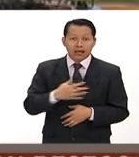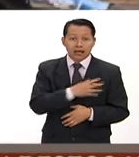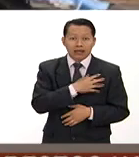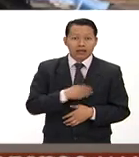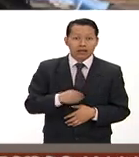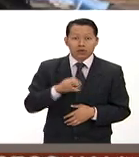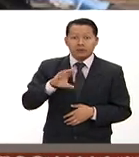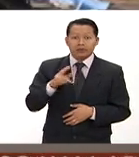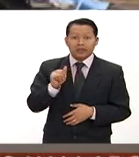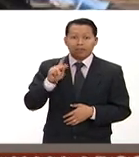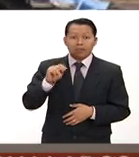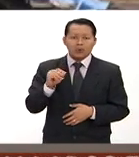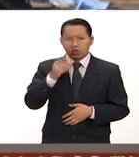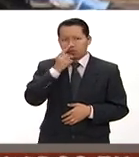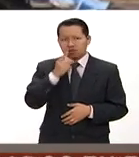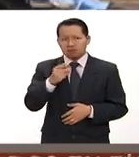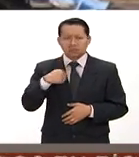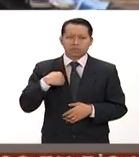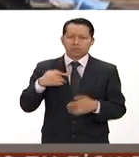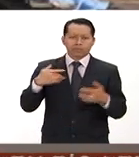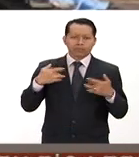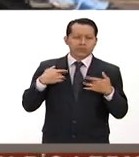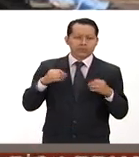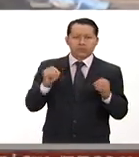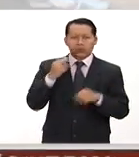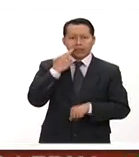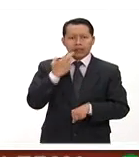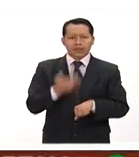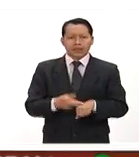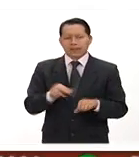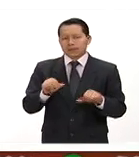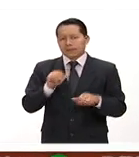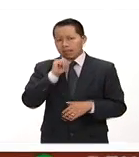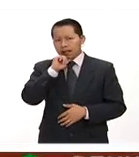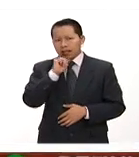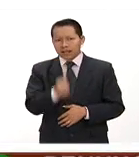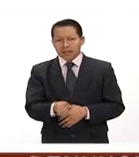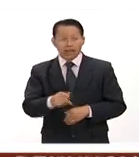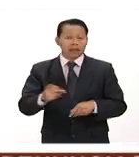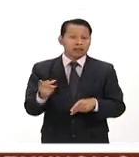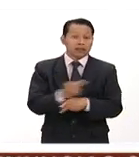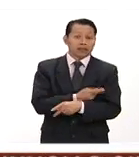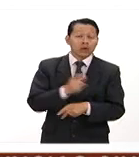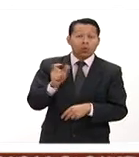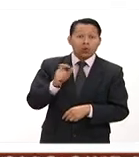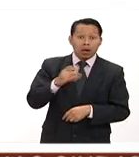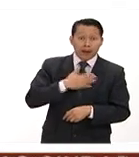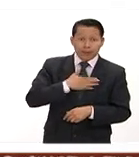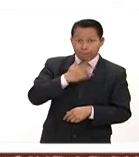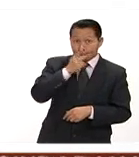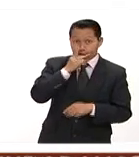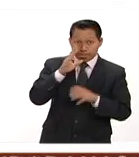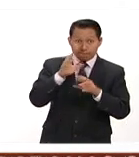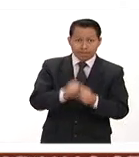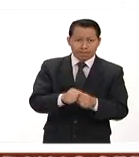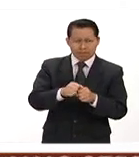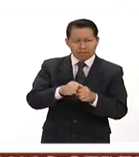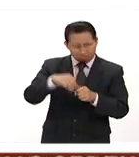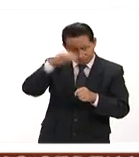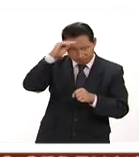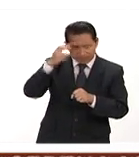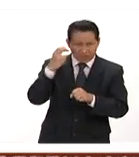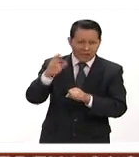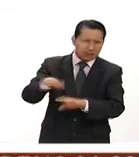del Chapo Guzmán se deslindaron de este ataque afirmando que ni cuando detuvieron a su papá pensaron en una agresión de esta